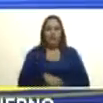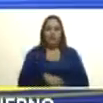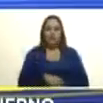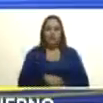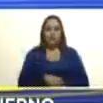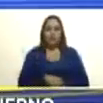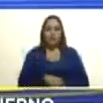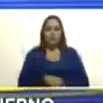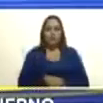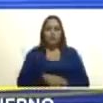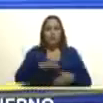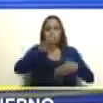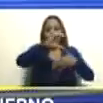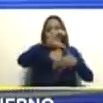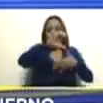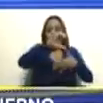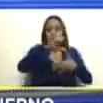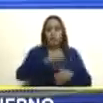Sudamérica